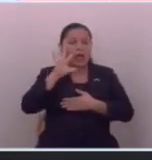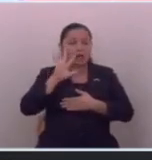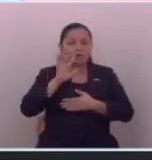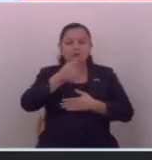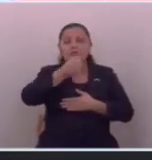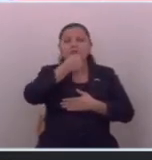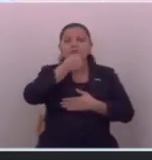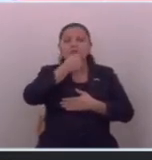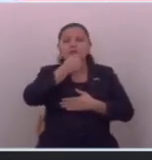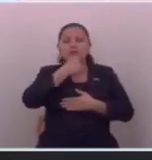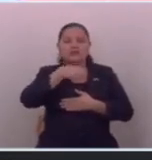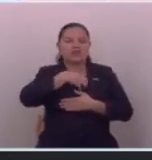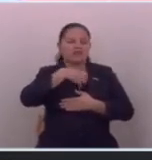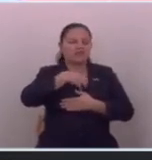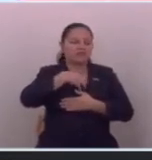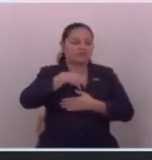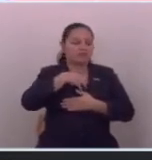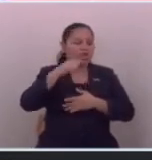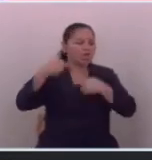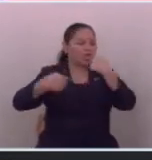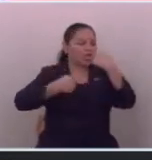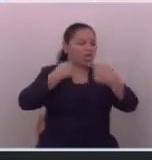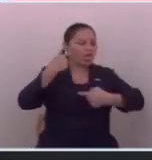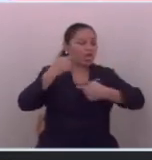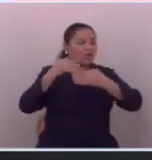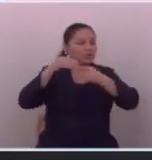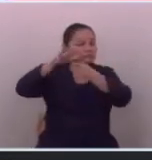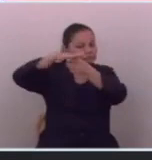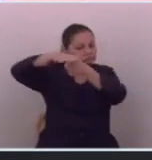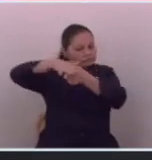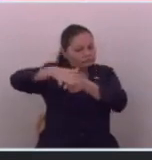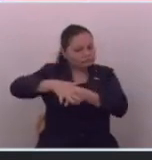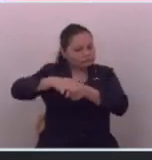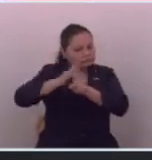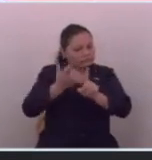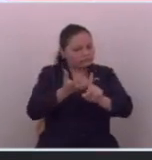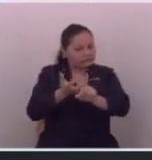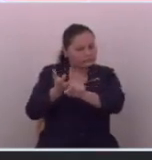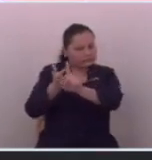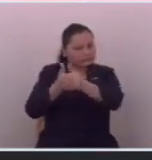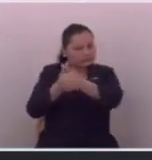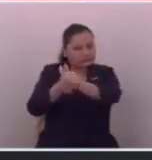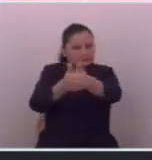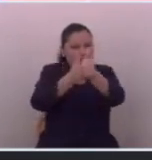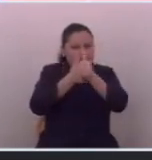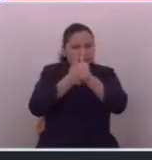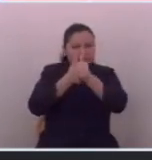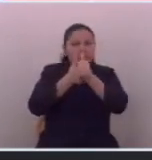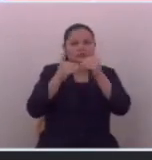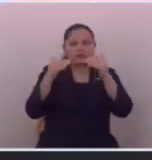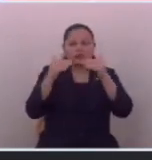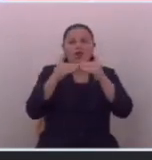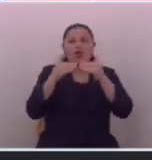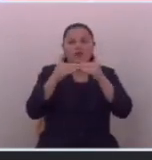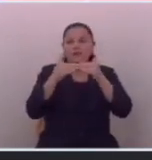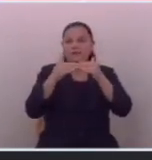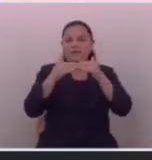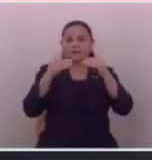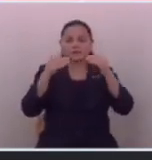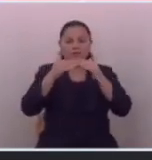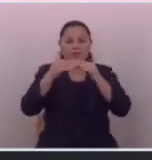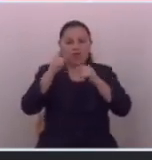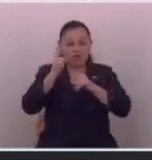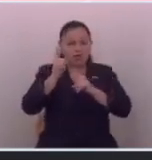periodismo es incómodo lo acosan lo persiguen lo vapulean e incluso lo